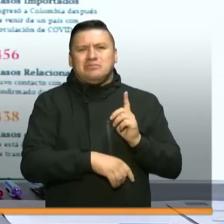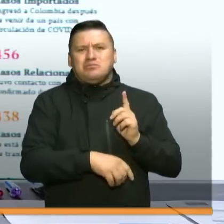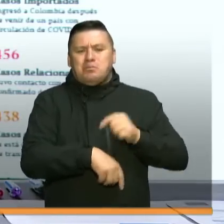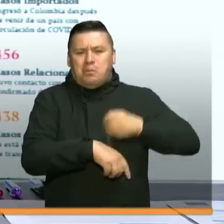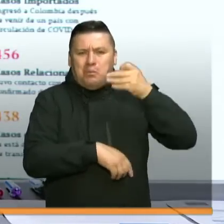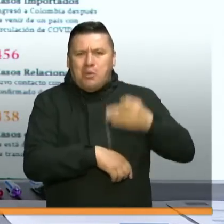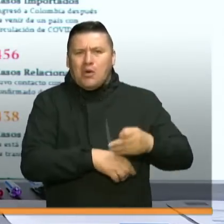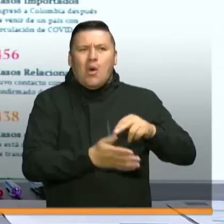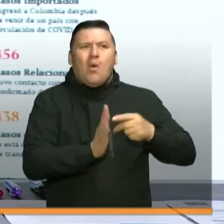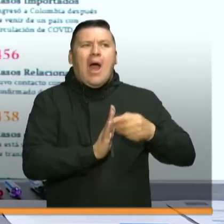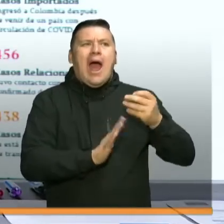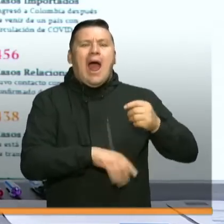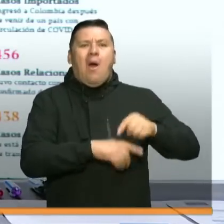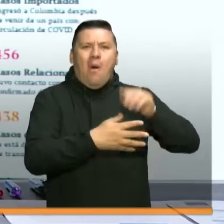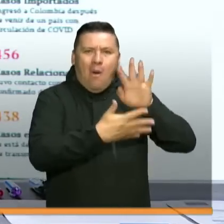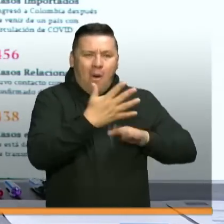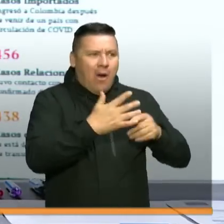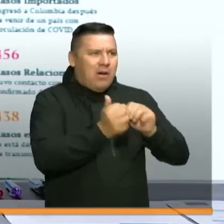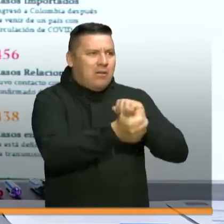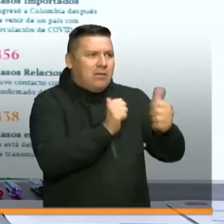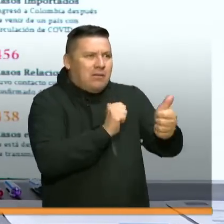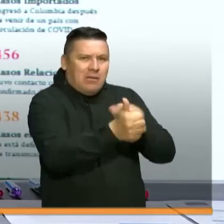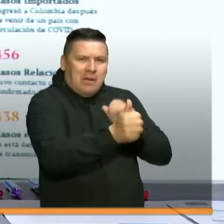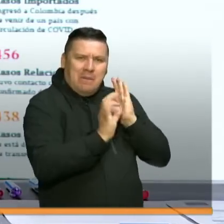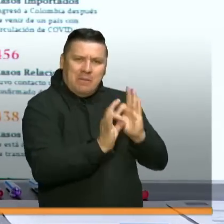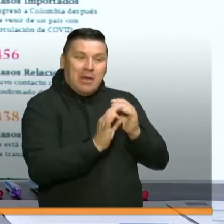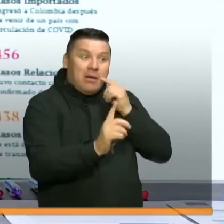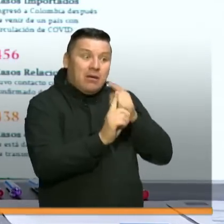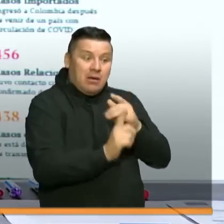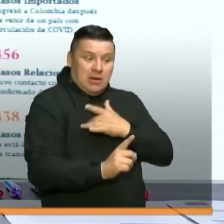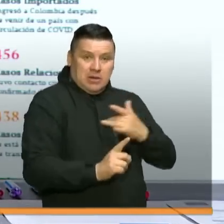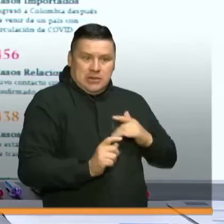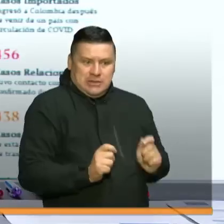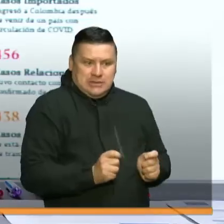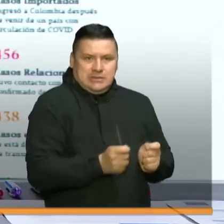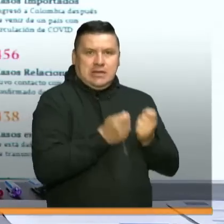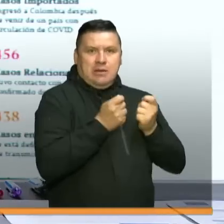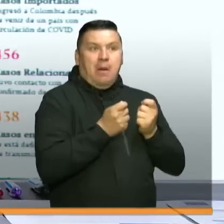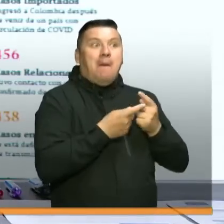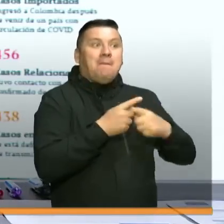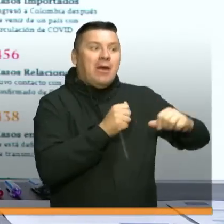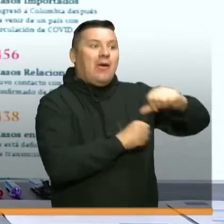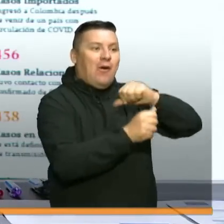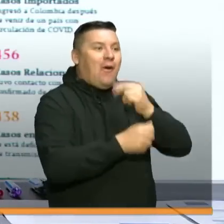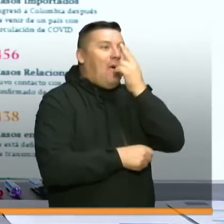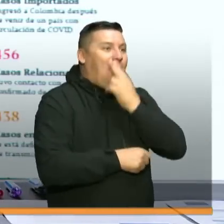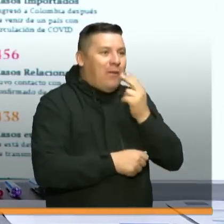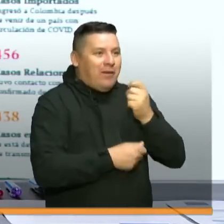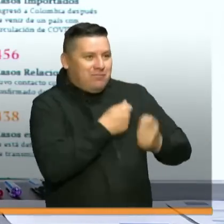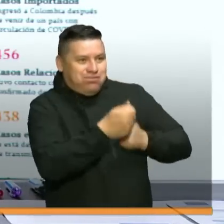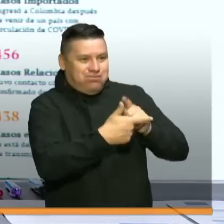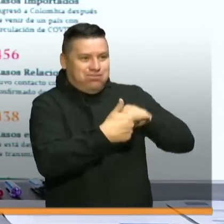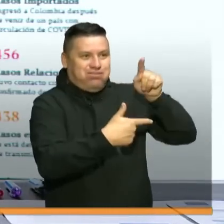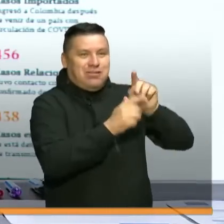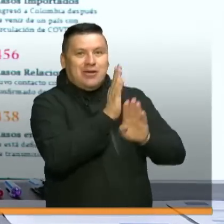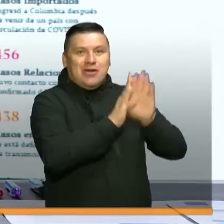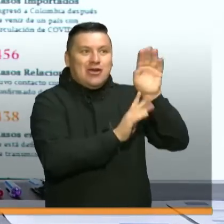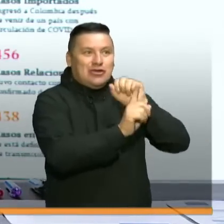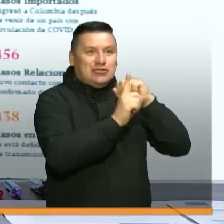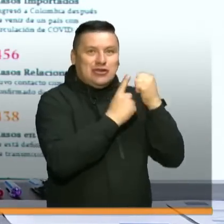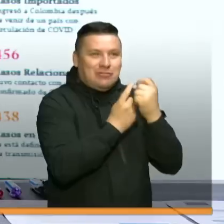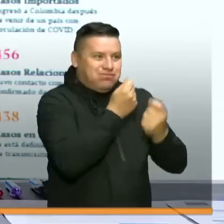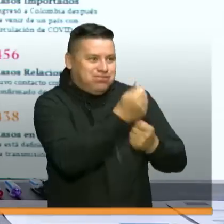puntuales, para que también se pueda seguir protegiendo la salud y se pueda seguir también cumpliendo el desarrollo social.